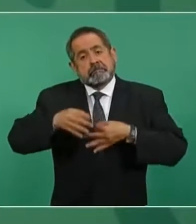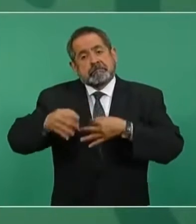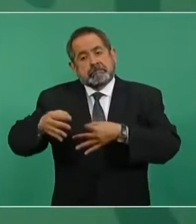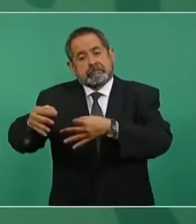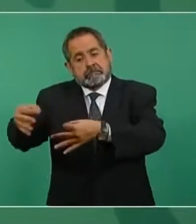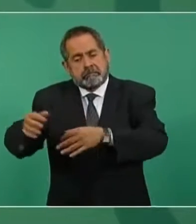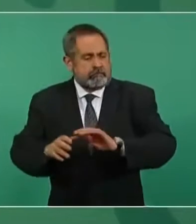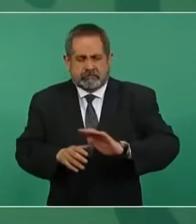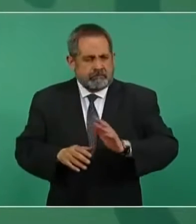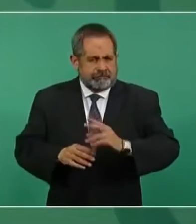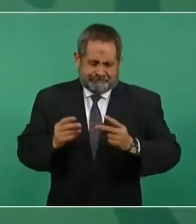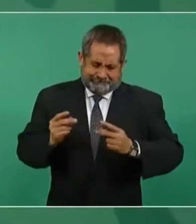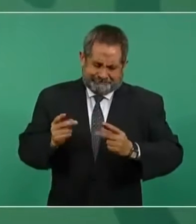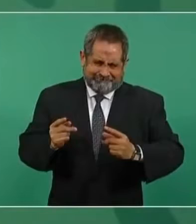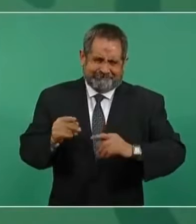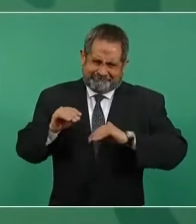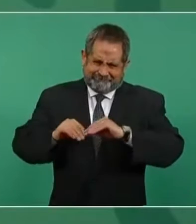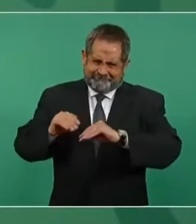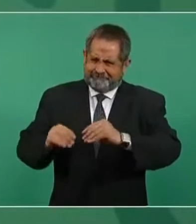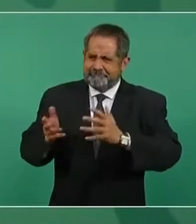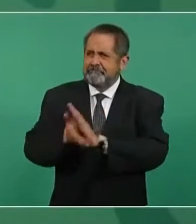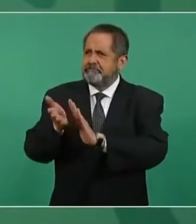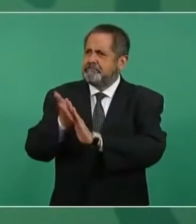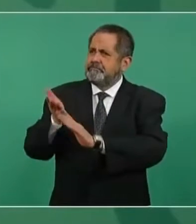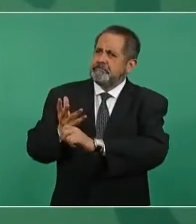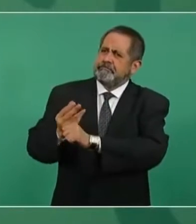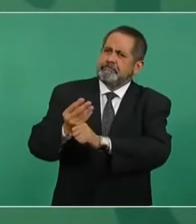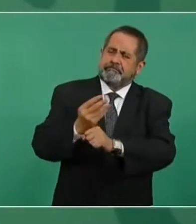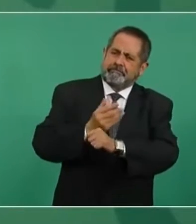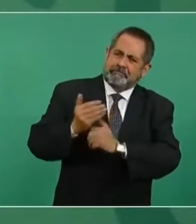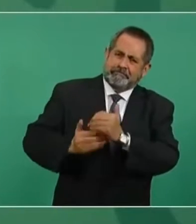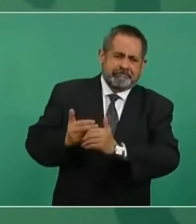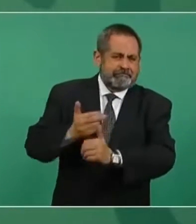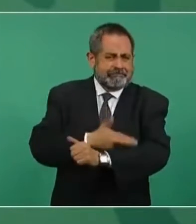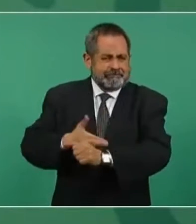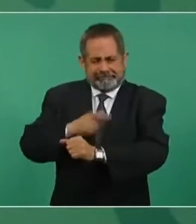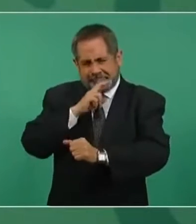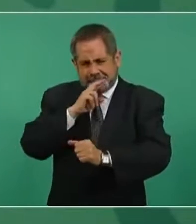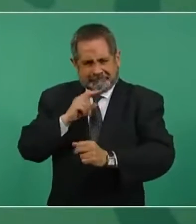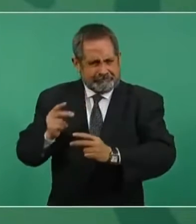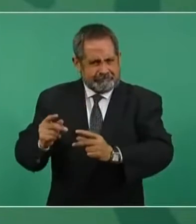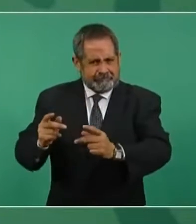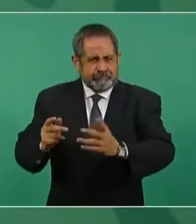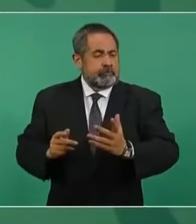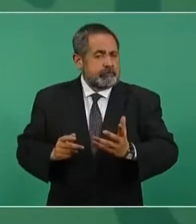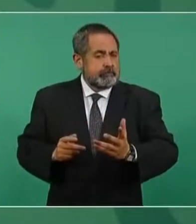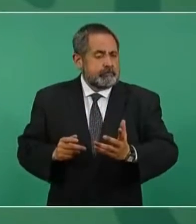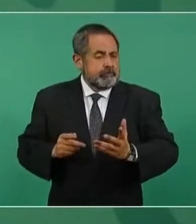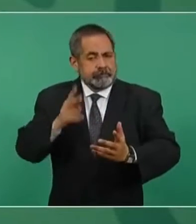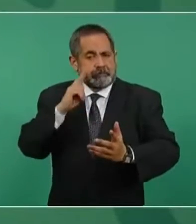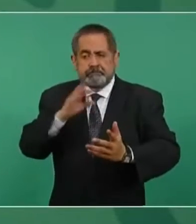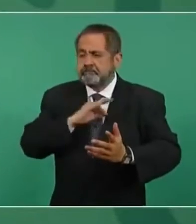detengan las obras, que se pueda